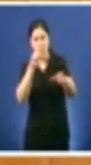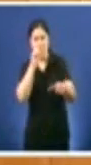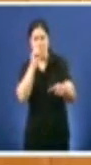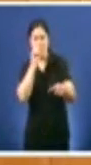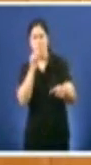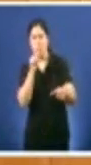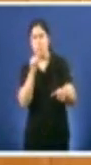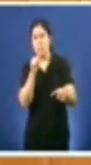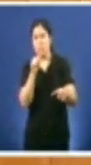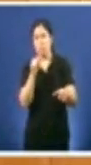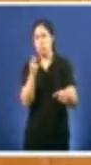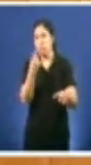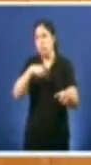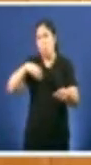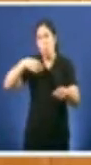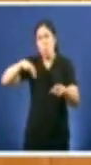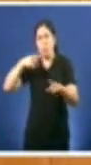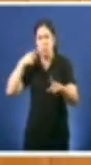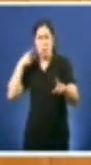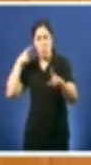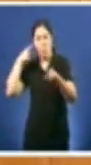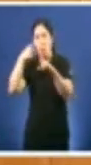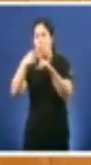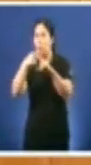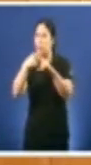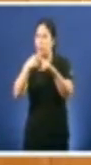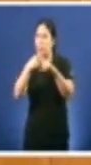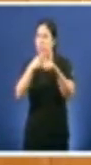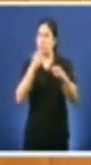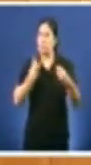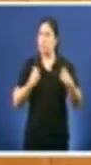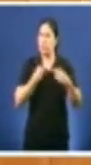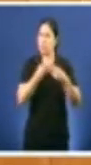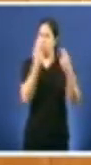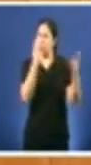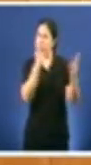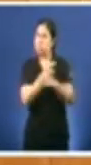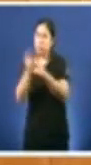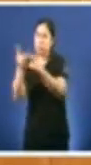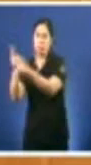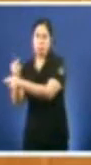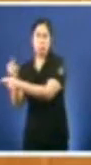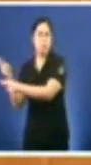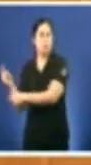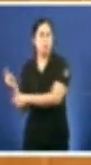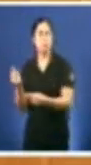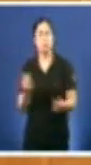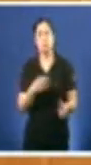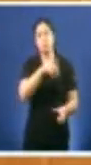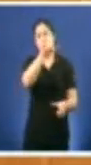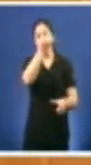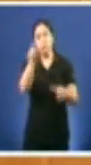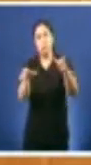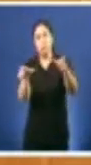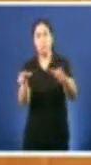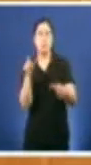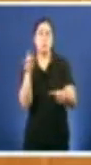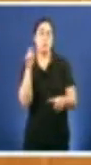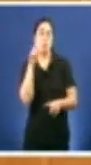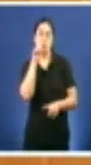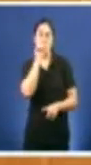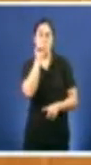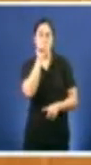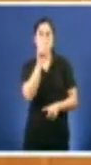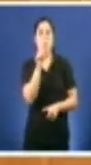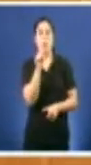que é o seu único objetivo A desventaxe a desventaxe veciños de Lugo en relación á saúde fronte ás outras provincias galegas